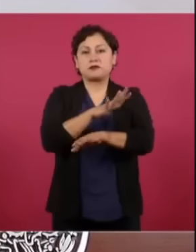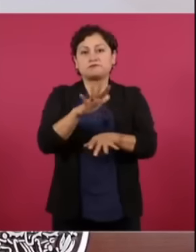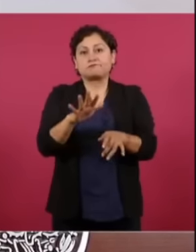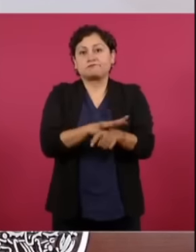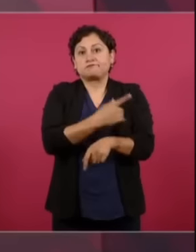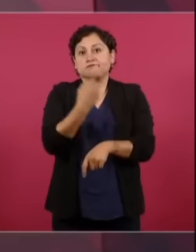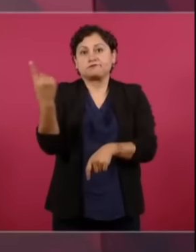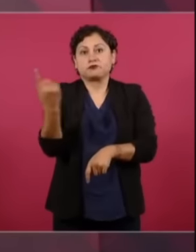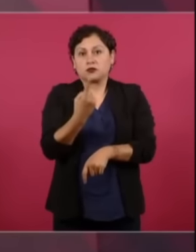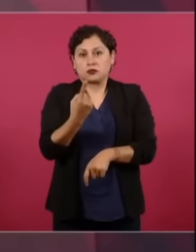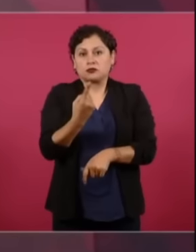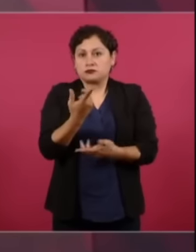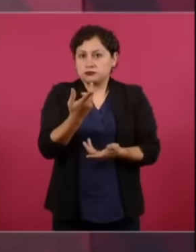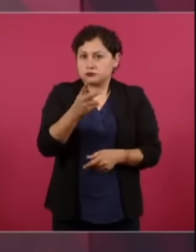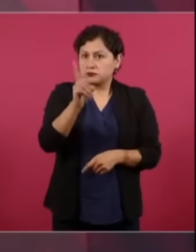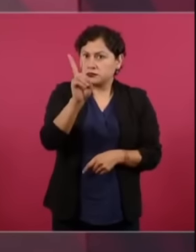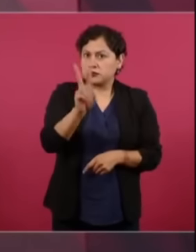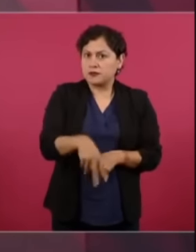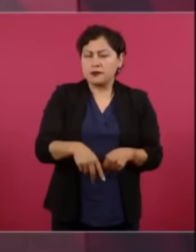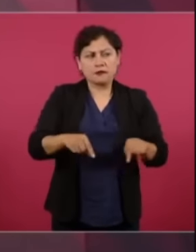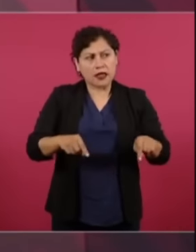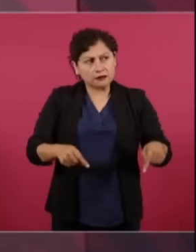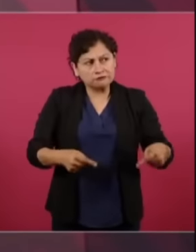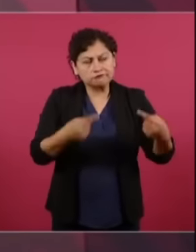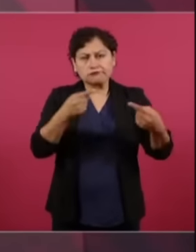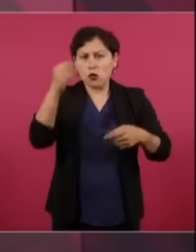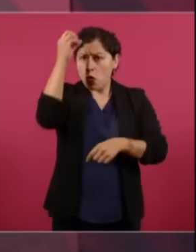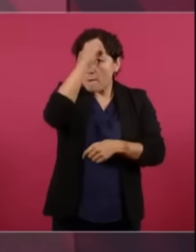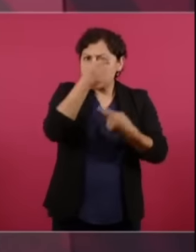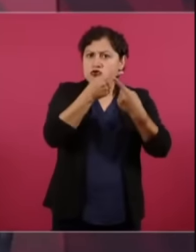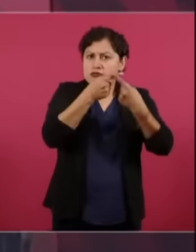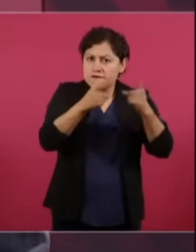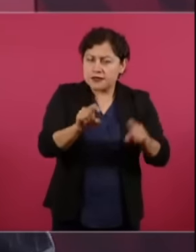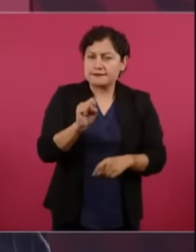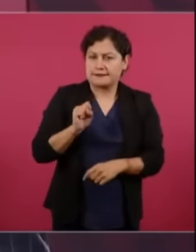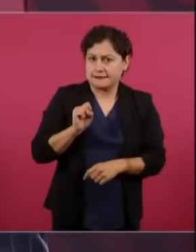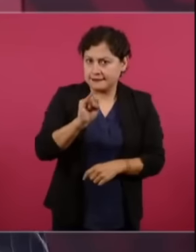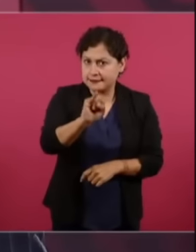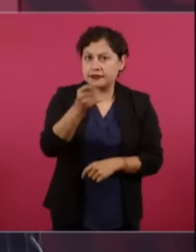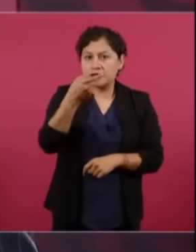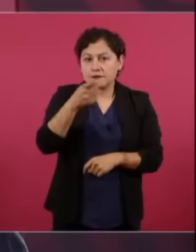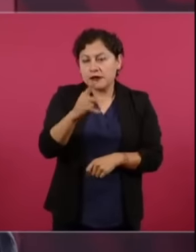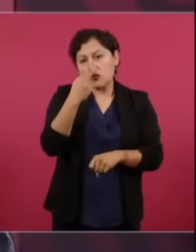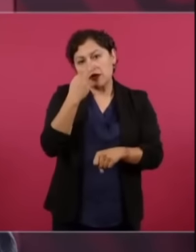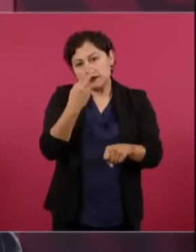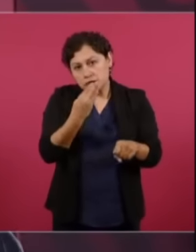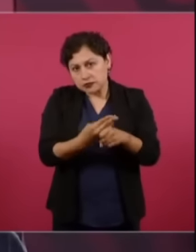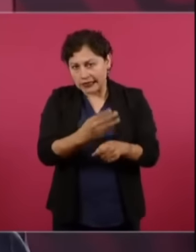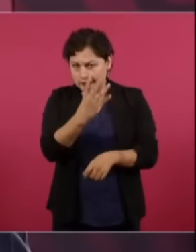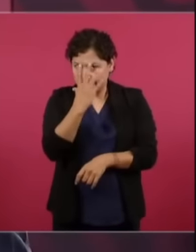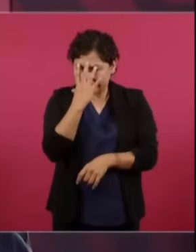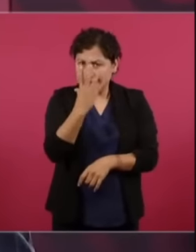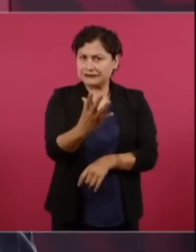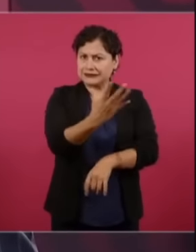Amigos y amigas que tengan excelente día, mira lo que acaba de pasar y como el presidente López Obrador pone de